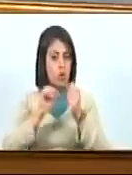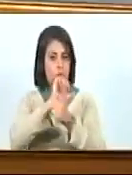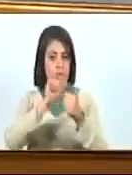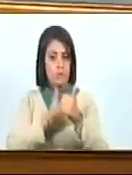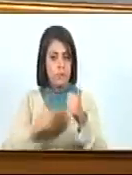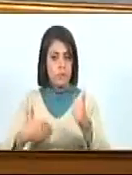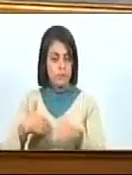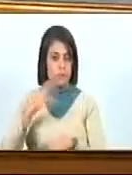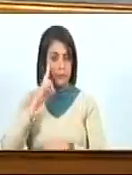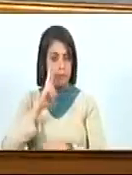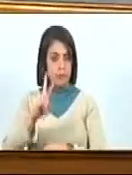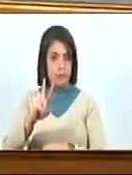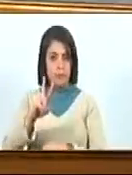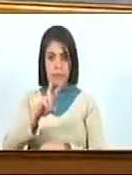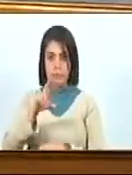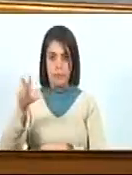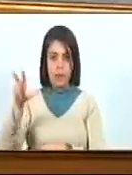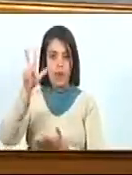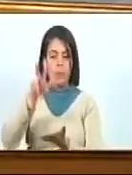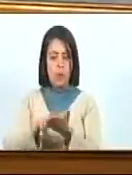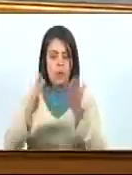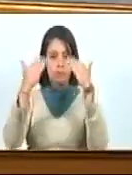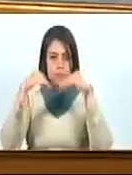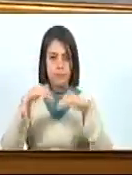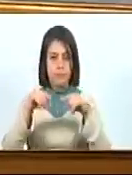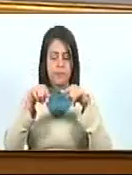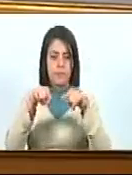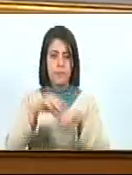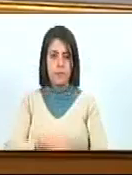En consideración, aprobado.